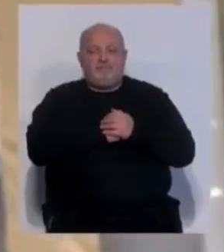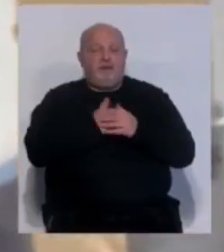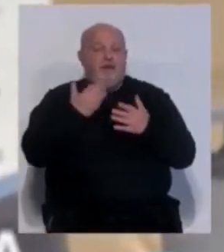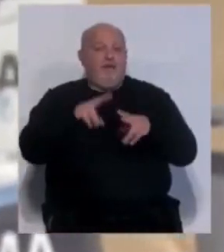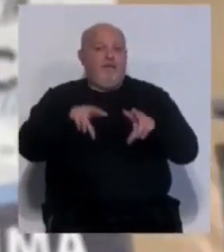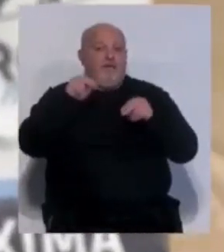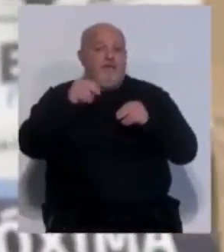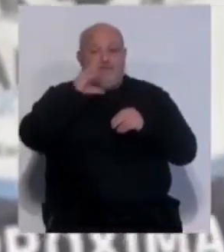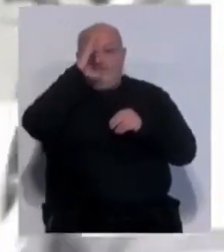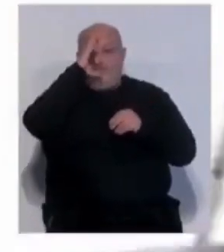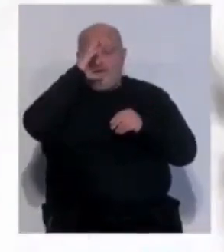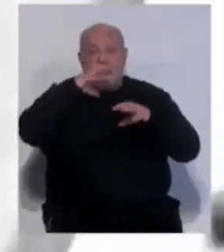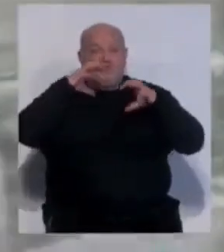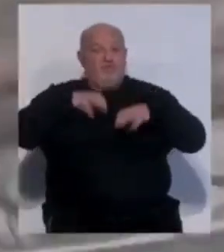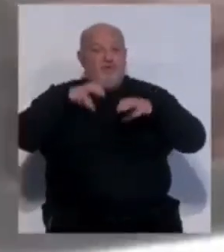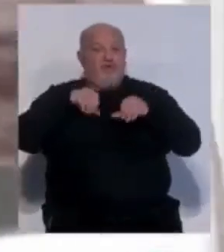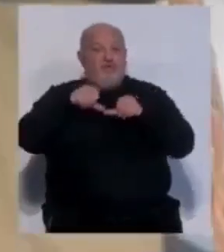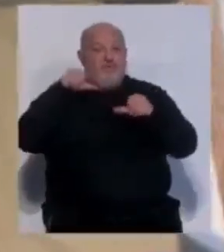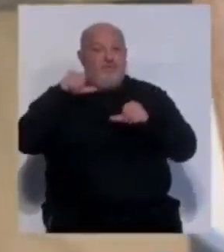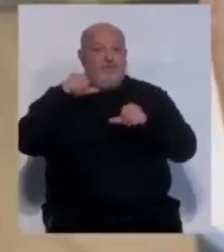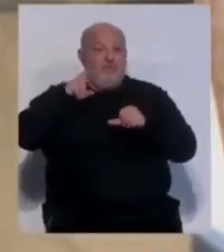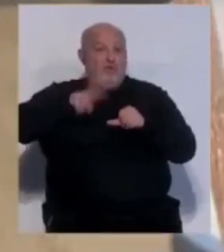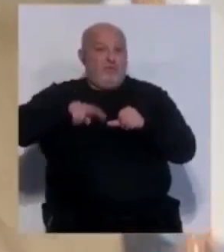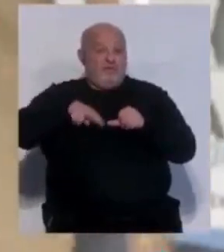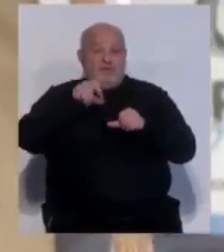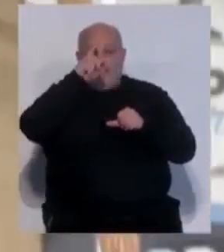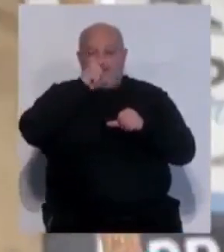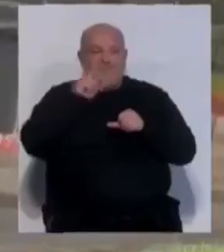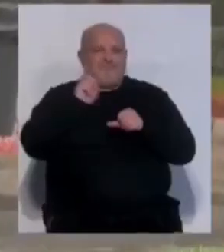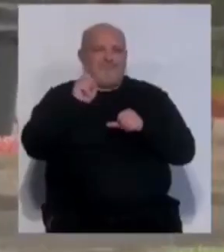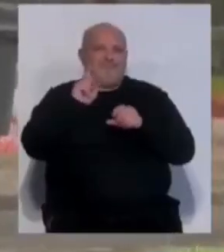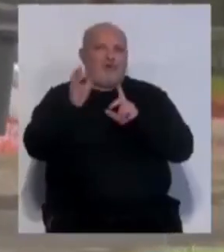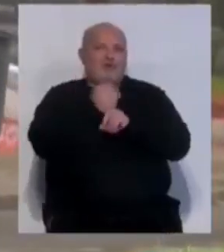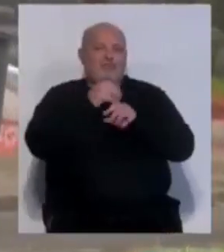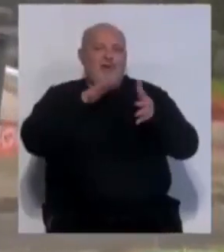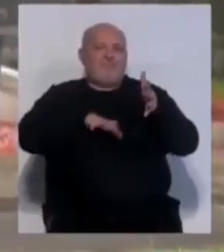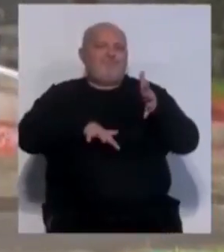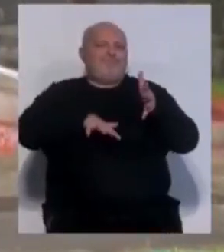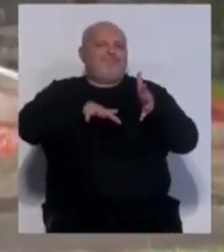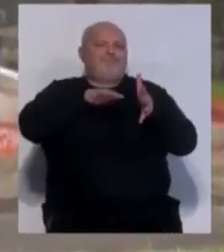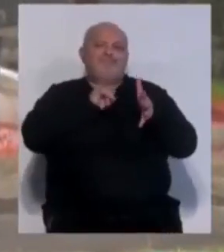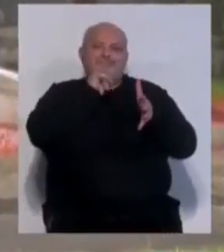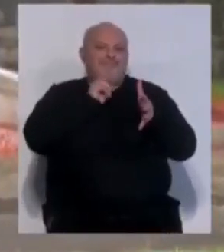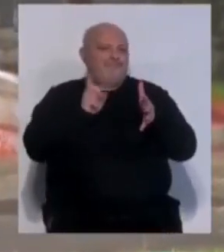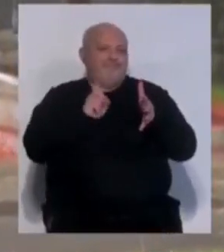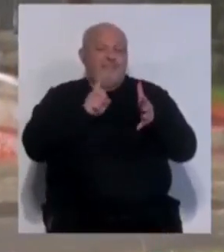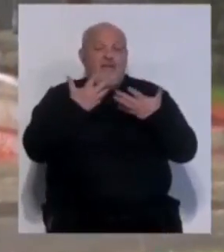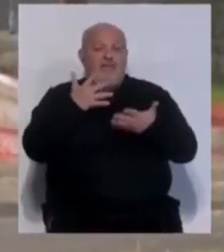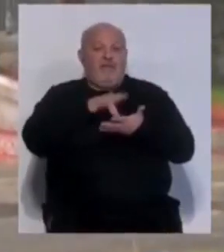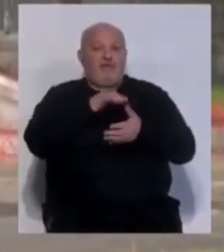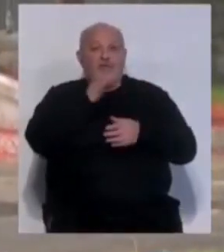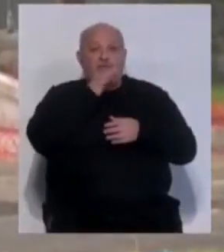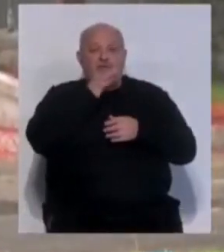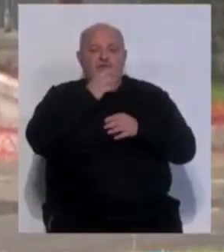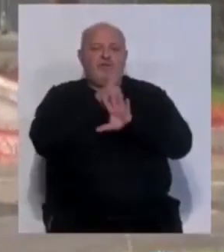Acaba el mes de febrero y las lluvias caídas en los dos primeros meses del año no han conseguido llenar los pantanos de la provincia de Cádiz, que a día de hoy